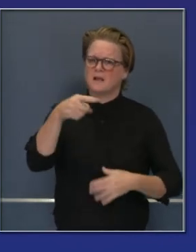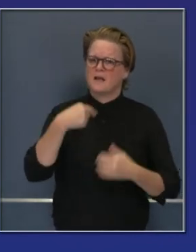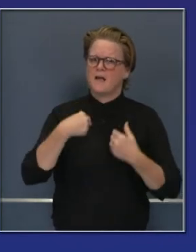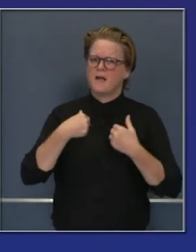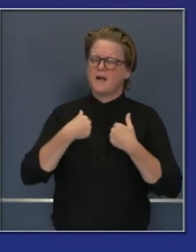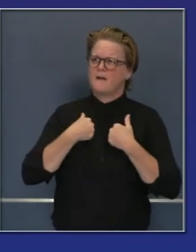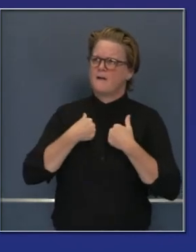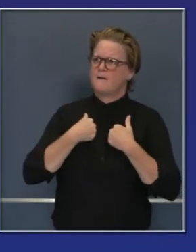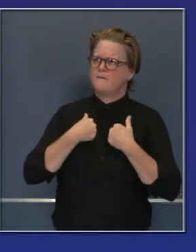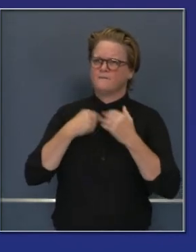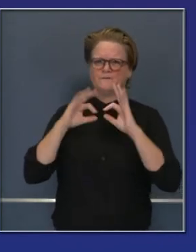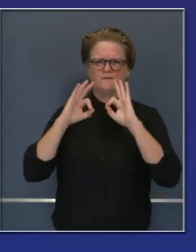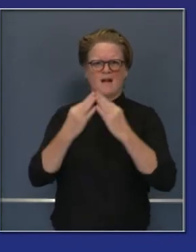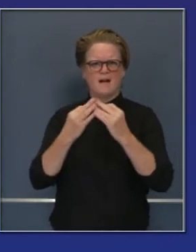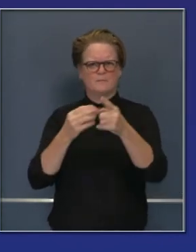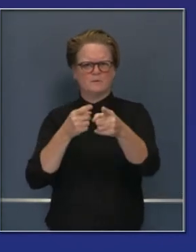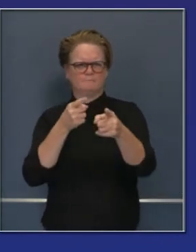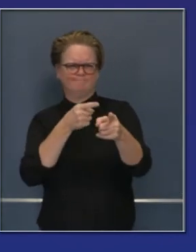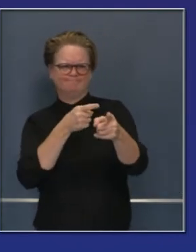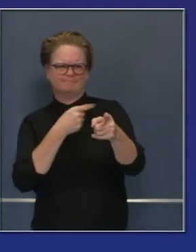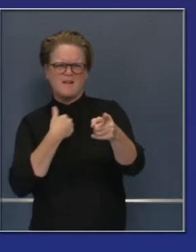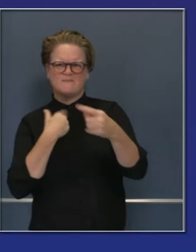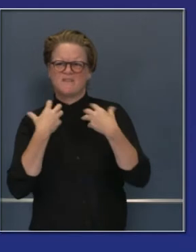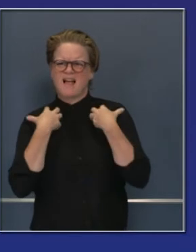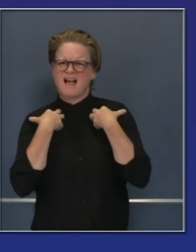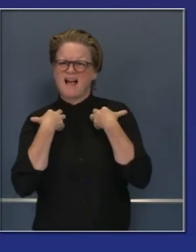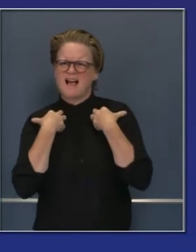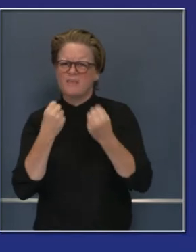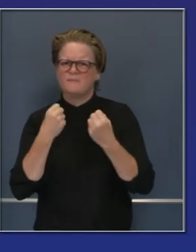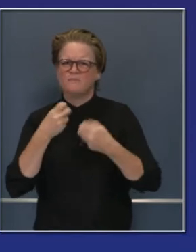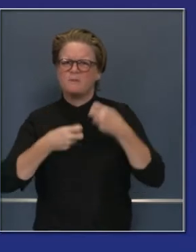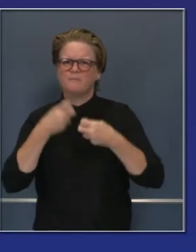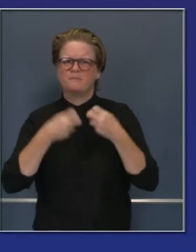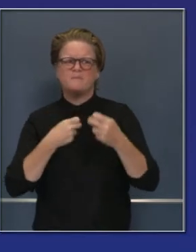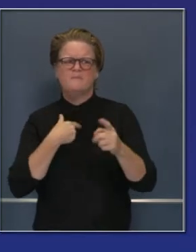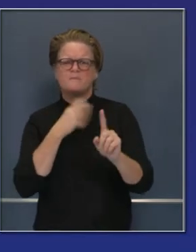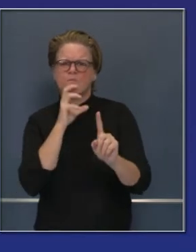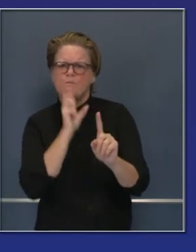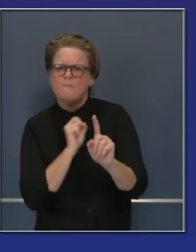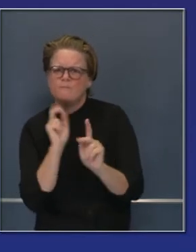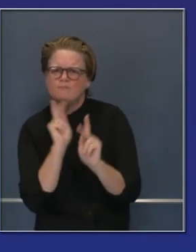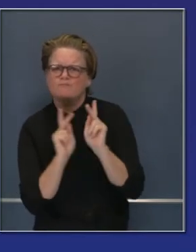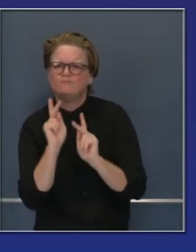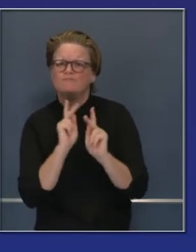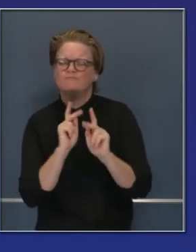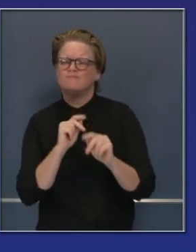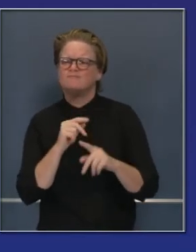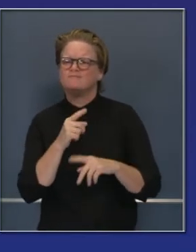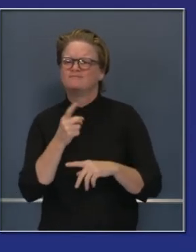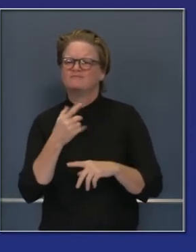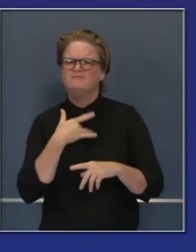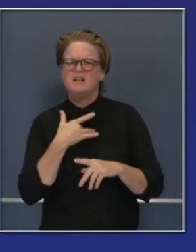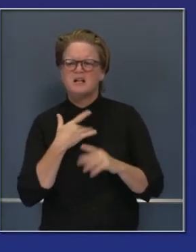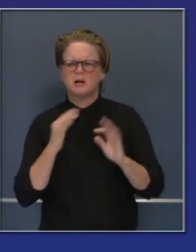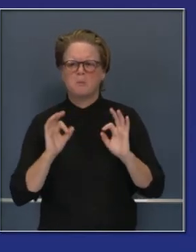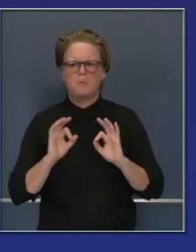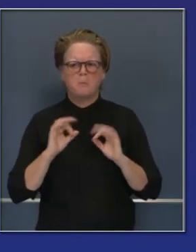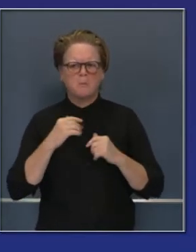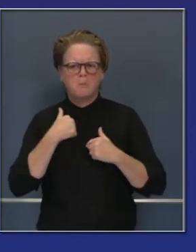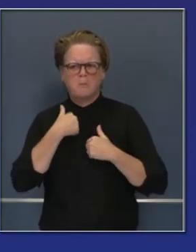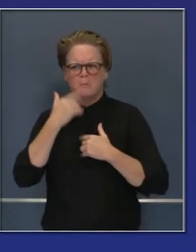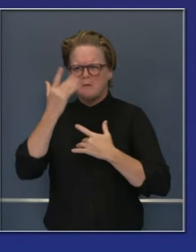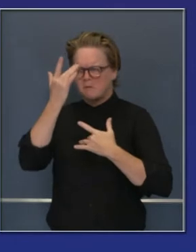avanzada edad o condiciones subyacientes. Considere cómo interactúa con ellos, aunque no tenga síntomas, porque sabemos